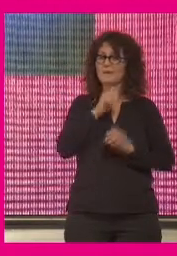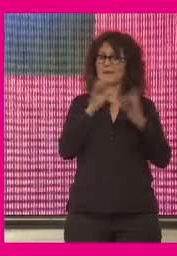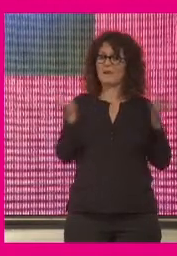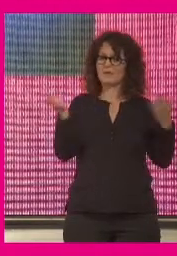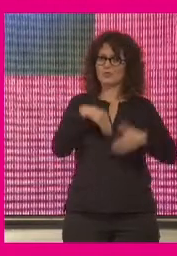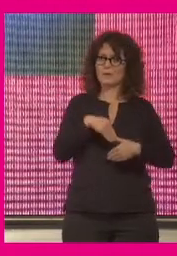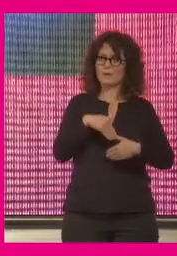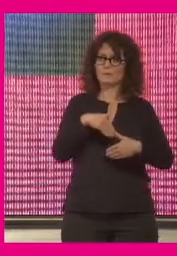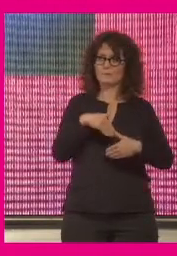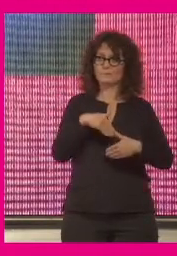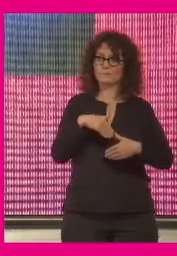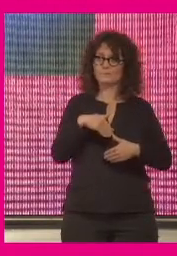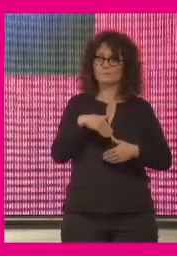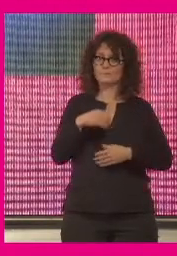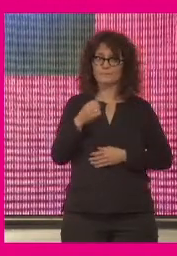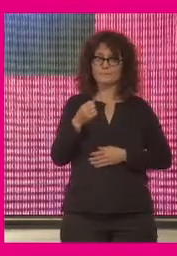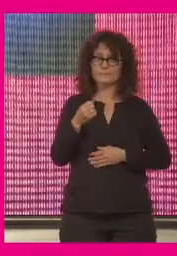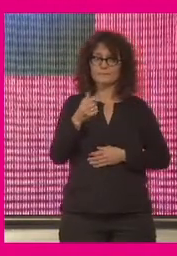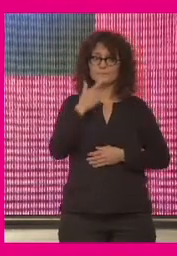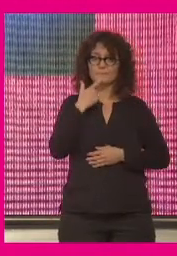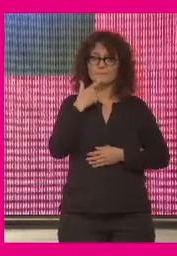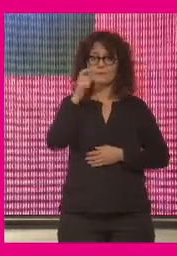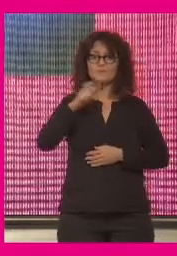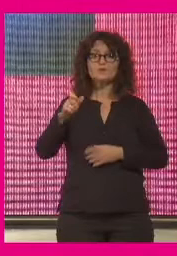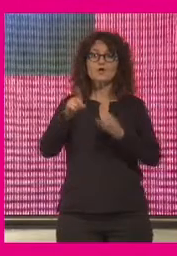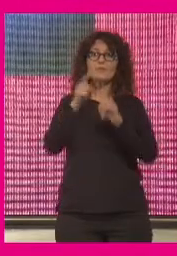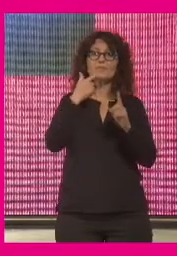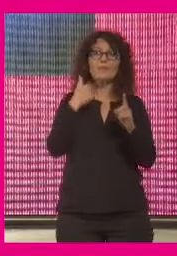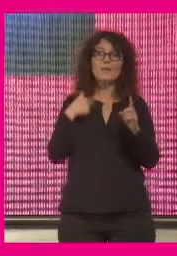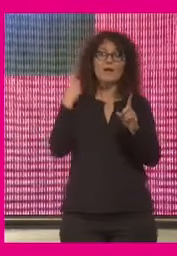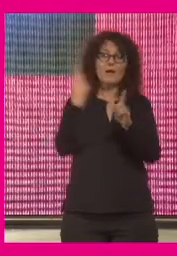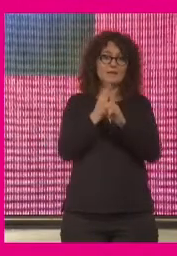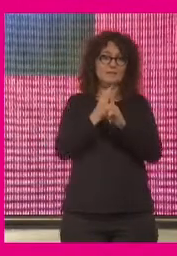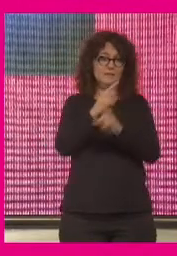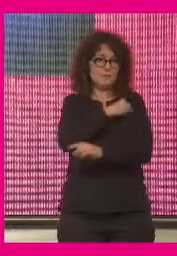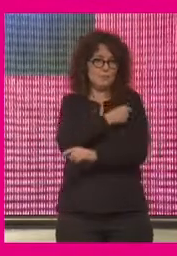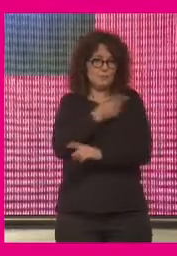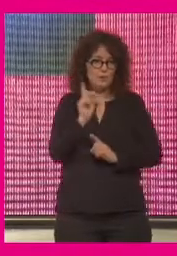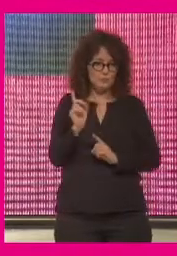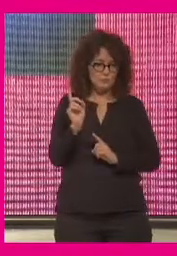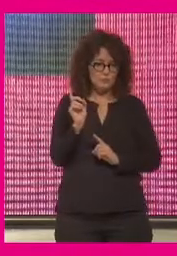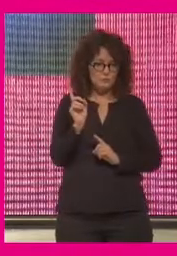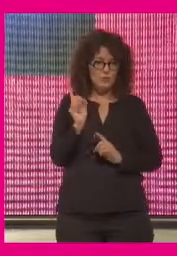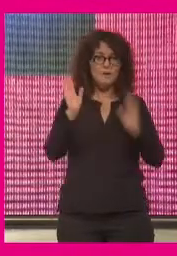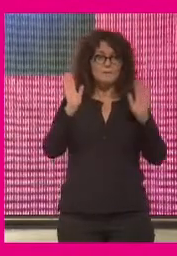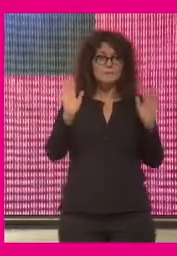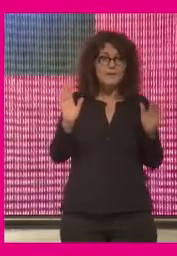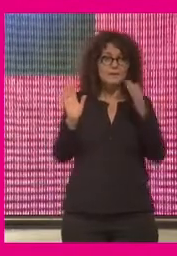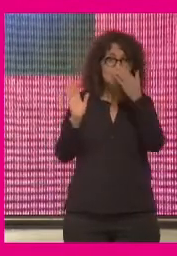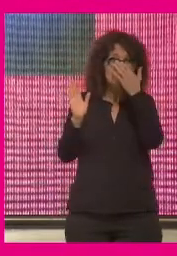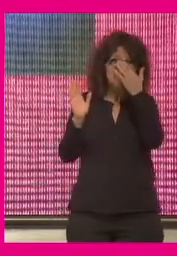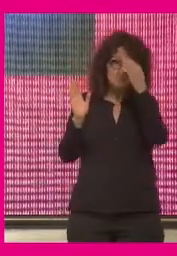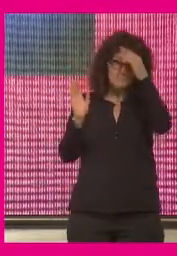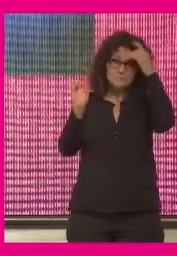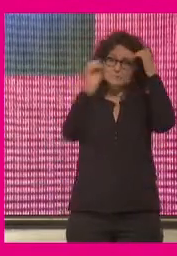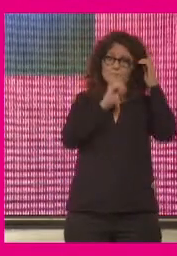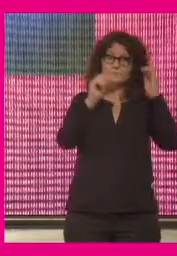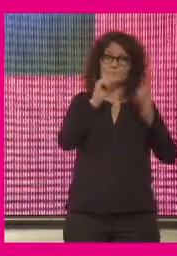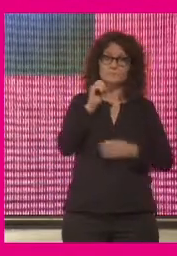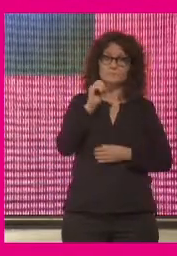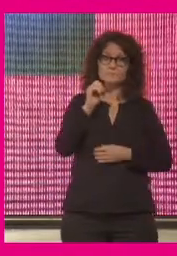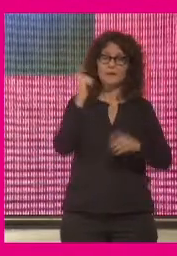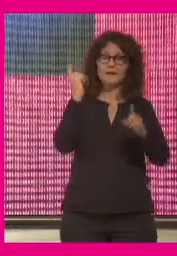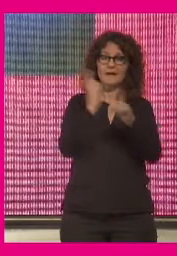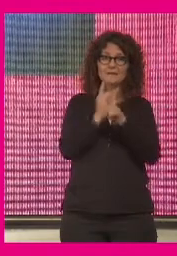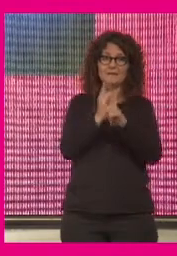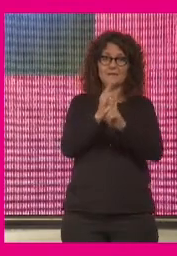40% de españoles no son antivacunas o sea esa gente dice yo no tengo claro si me vacunaría o no no tienen ese posicionamiento antivacunas no se